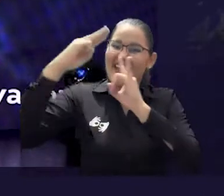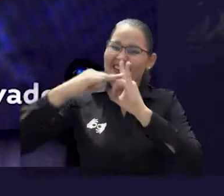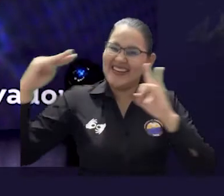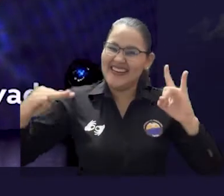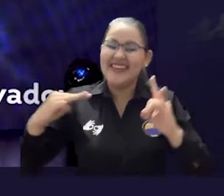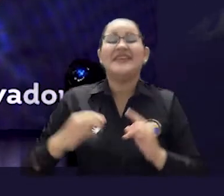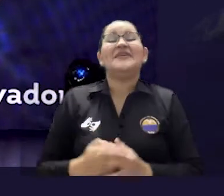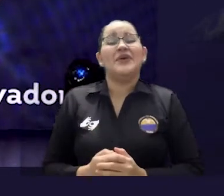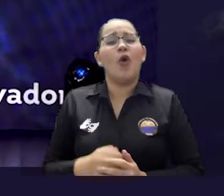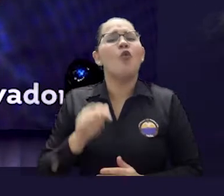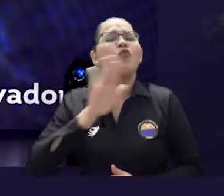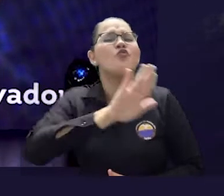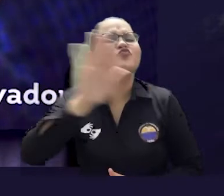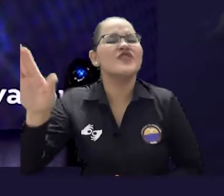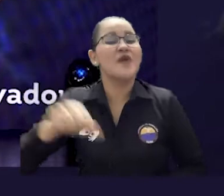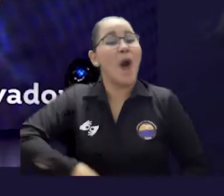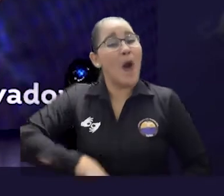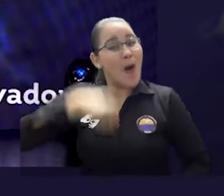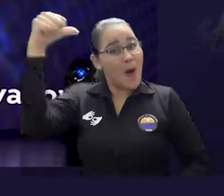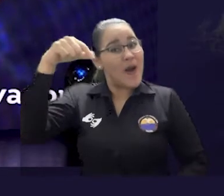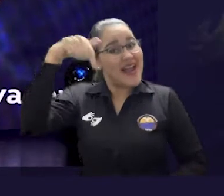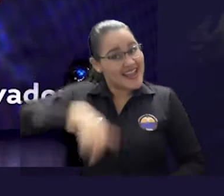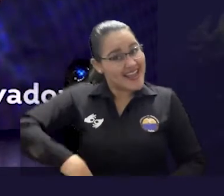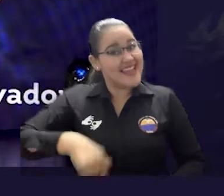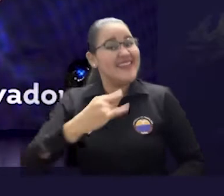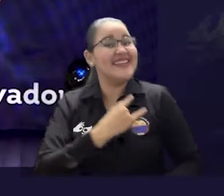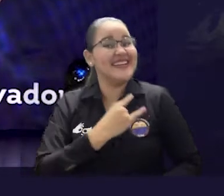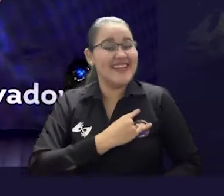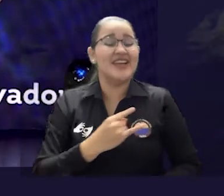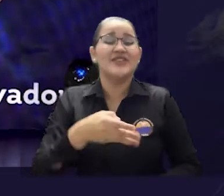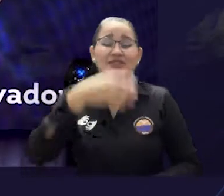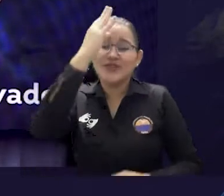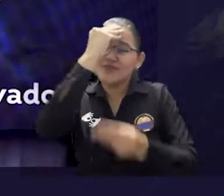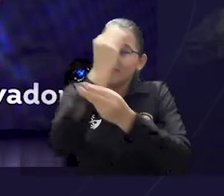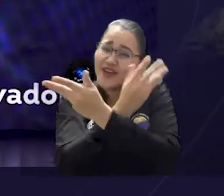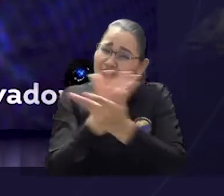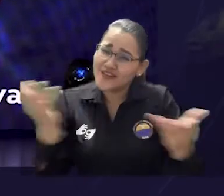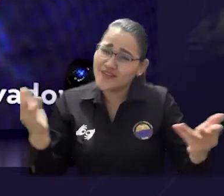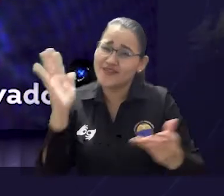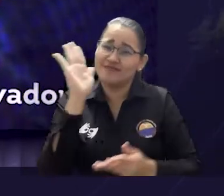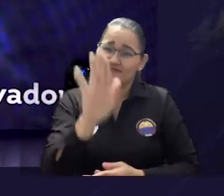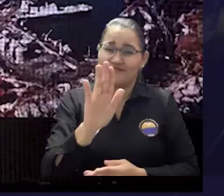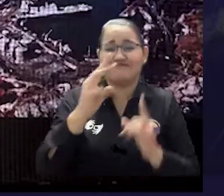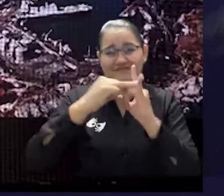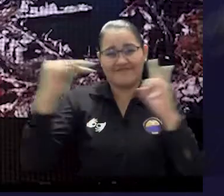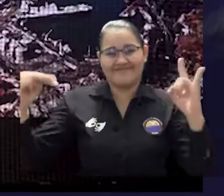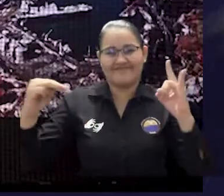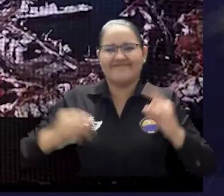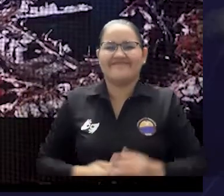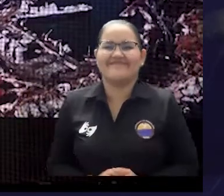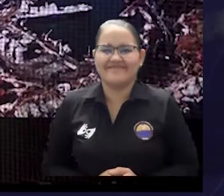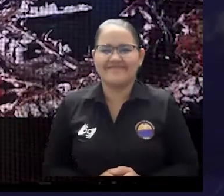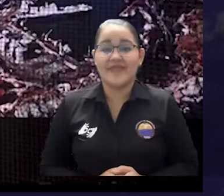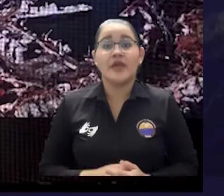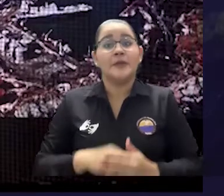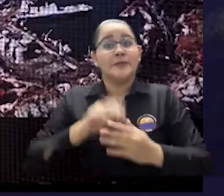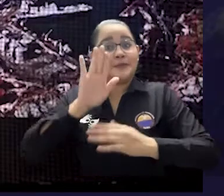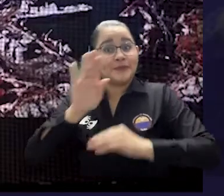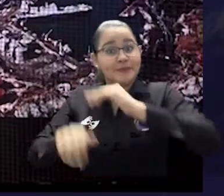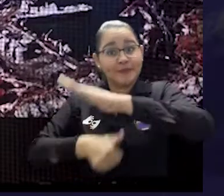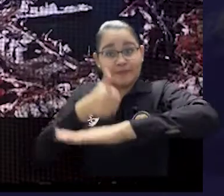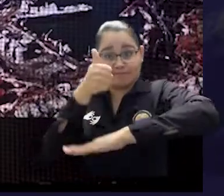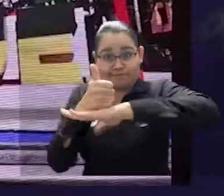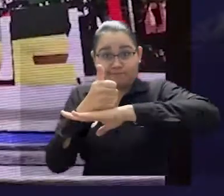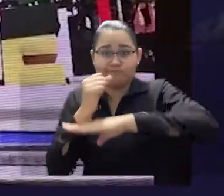siéntanse orgullosos de pertenecer a esta casa de estudios y Dios bendiga a la Universidad del Magdalena. El rector de la Alma Mater,